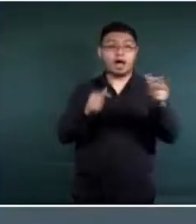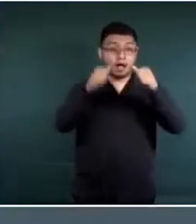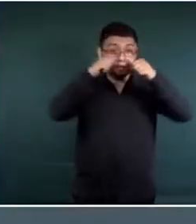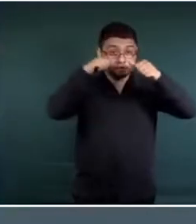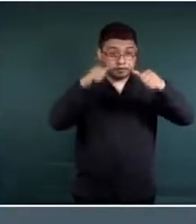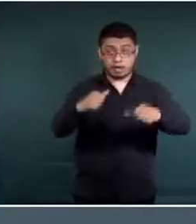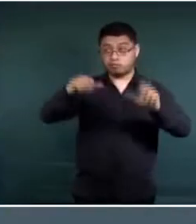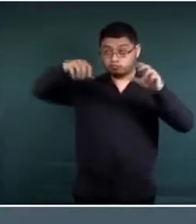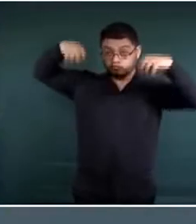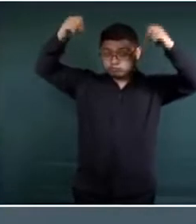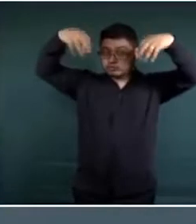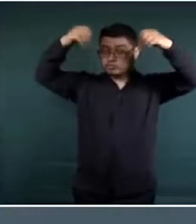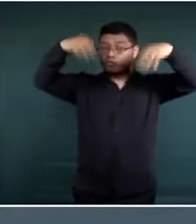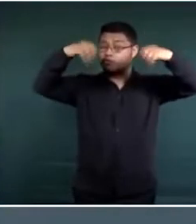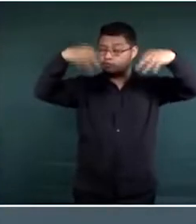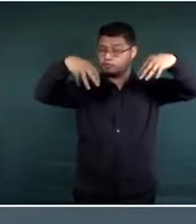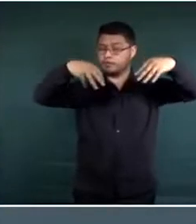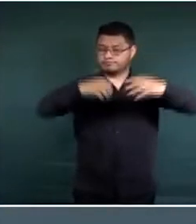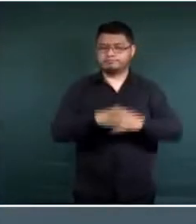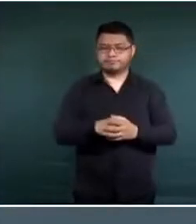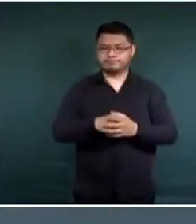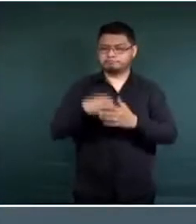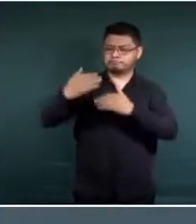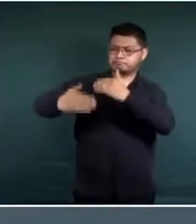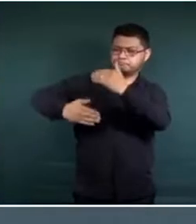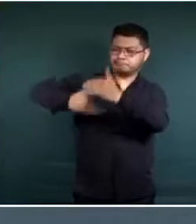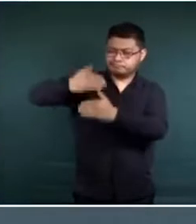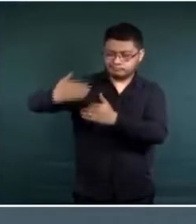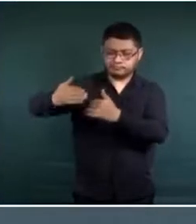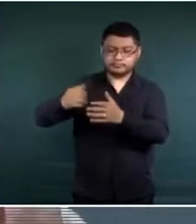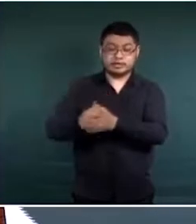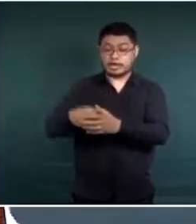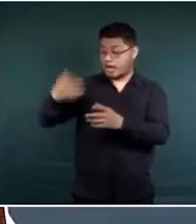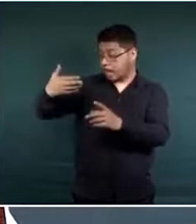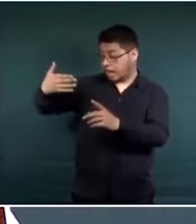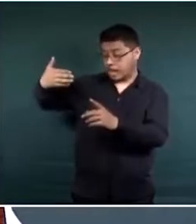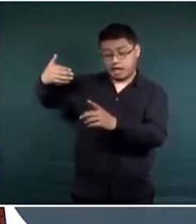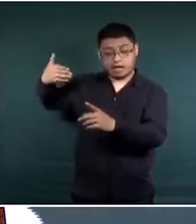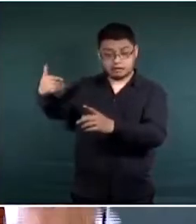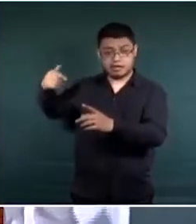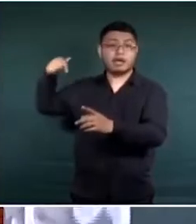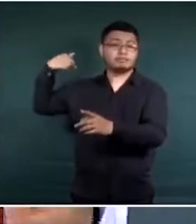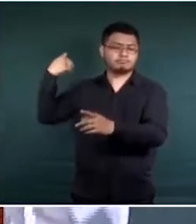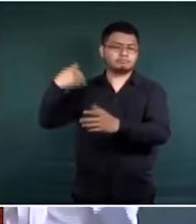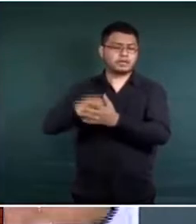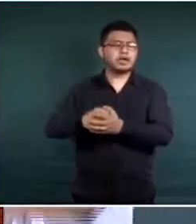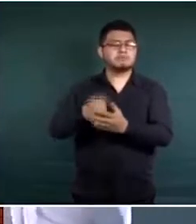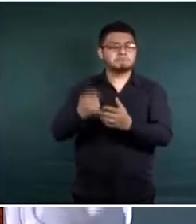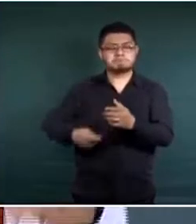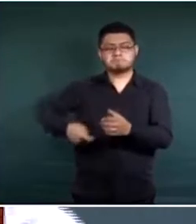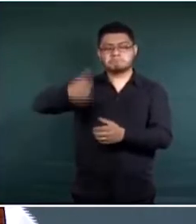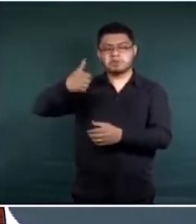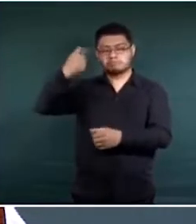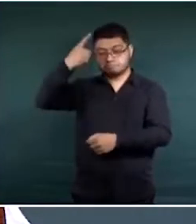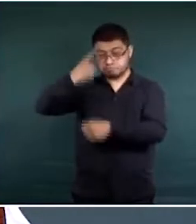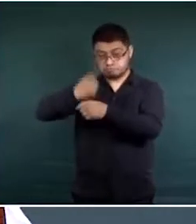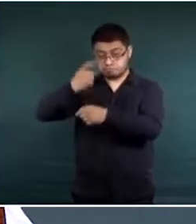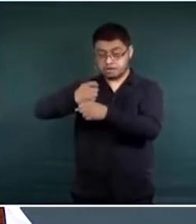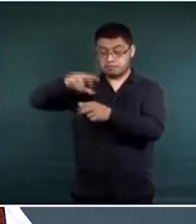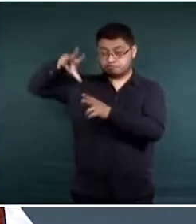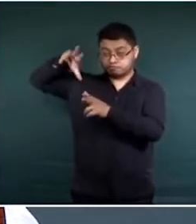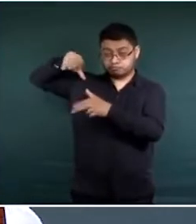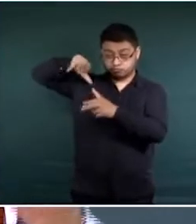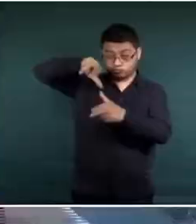consigo. En días pasados tuvimos la aparición del primer ciclón tropical que se acercó a territorio